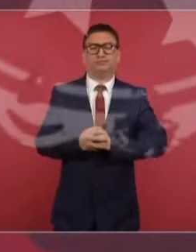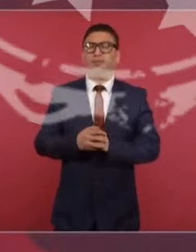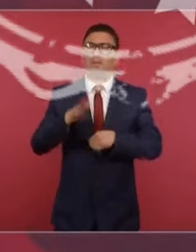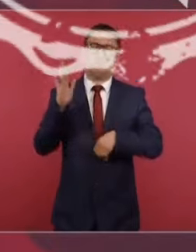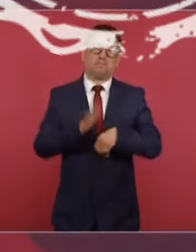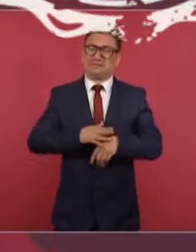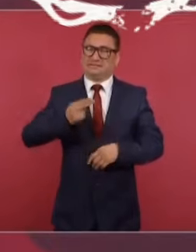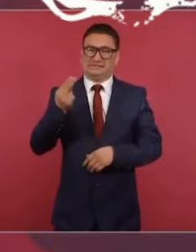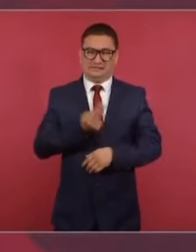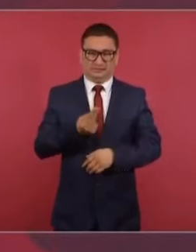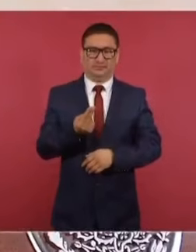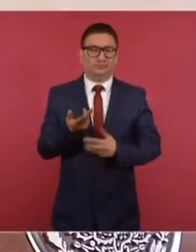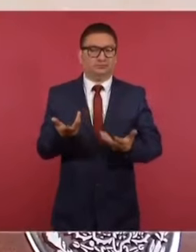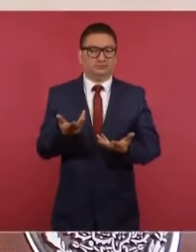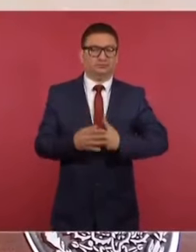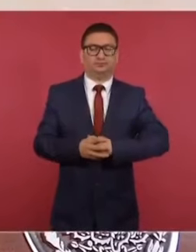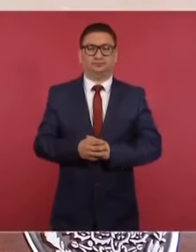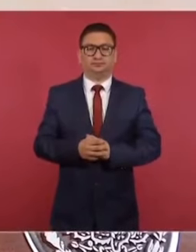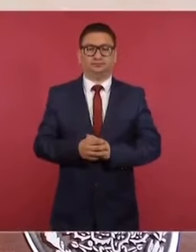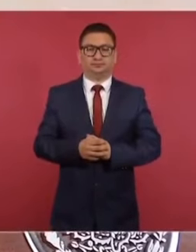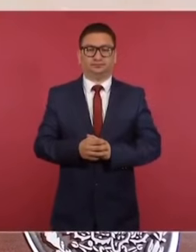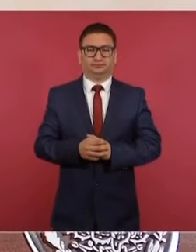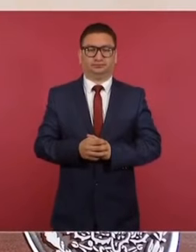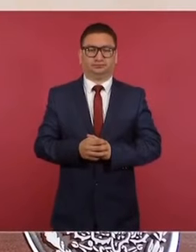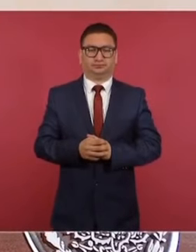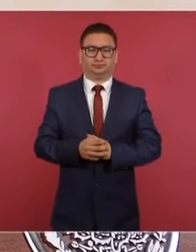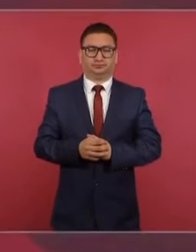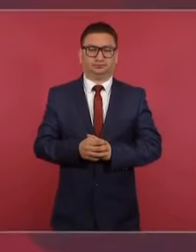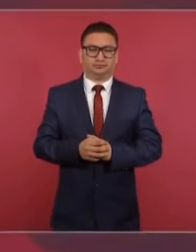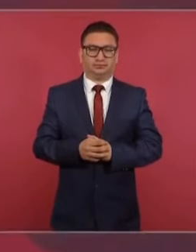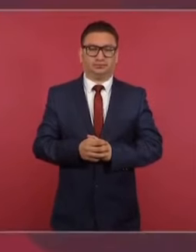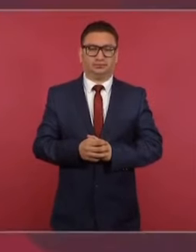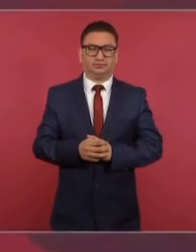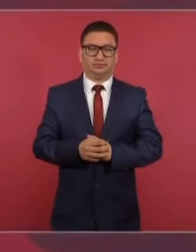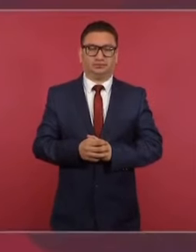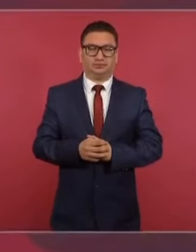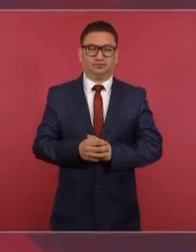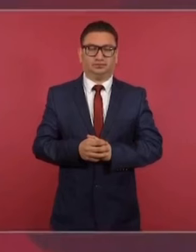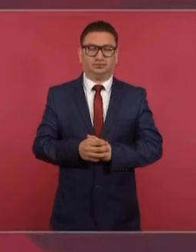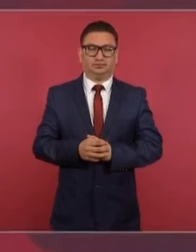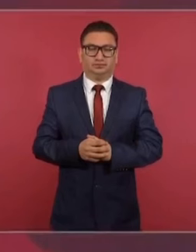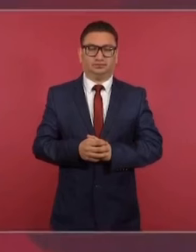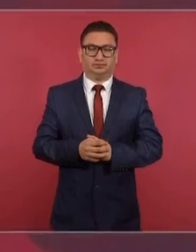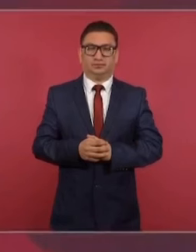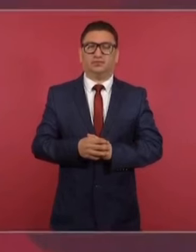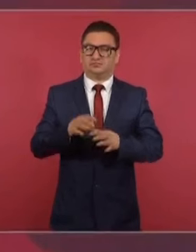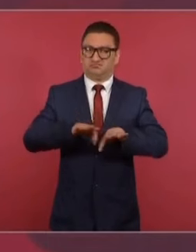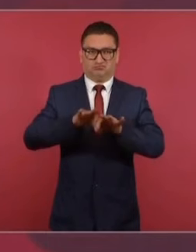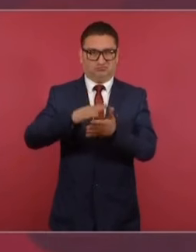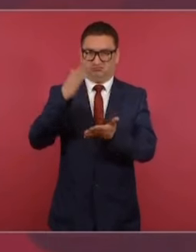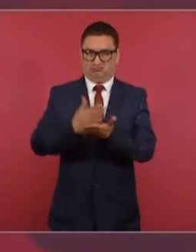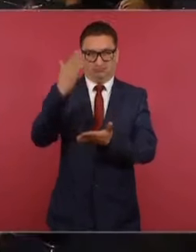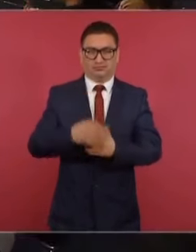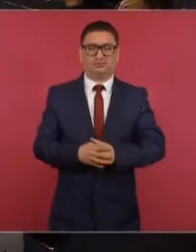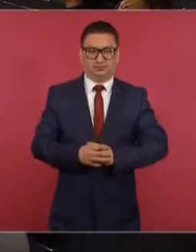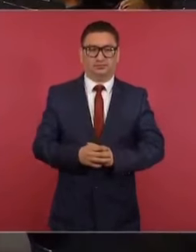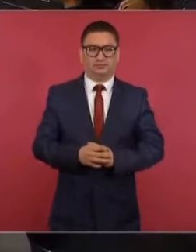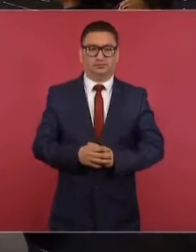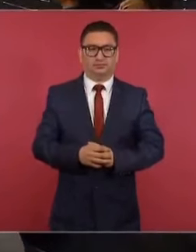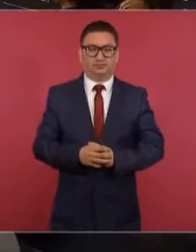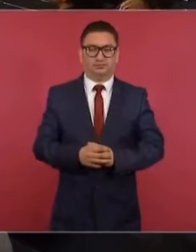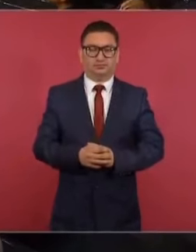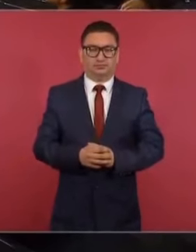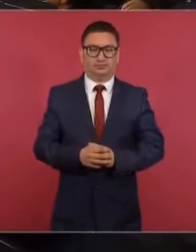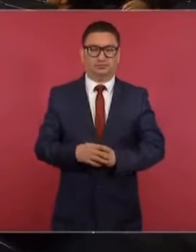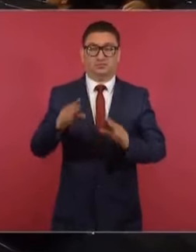Más urgente es detener la guerra. ¿A los dos mexicanos